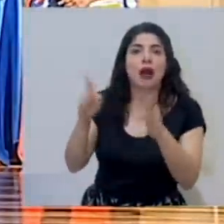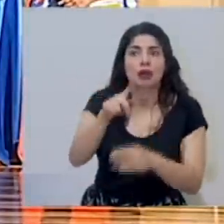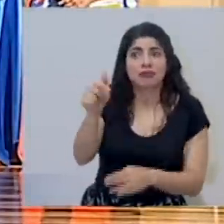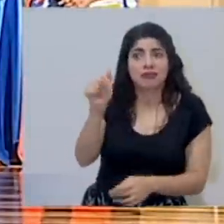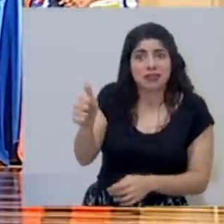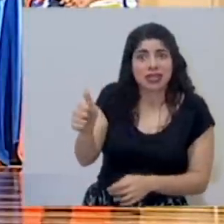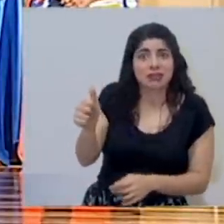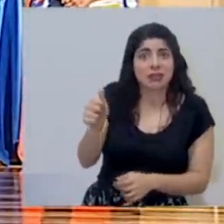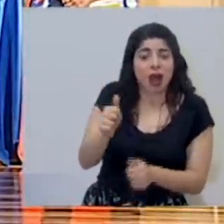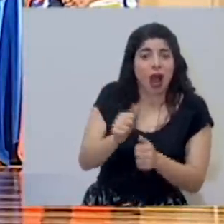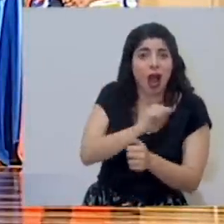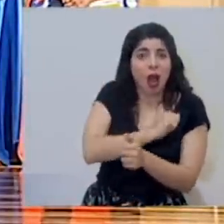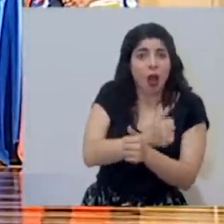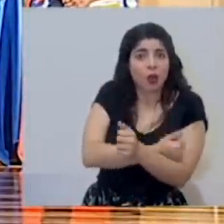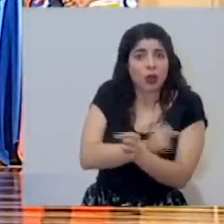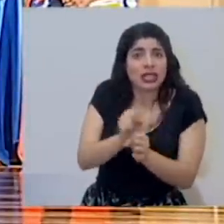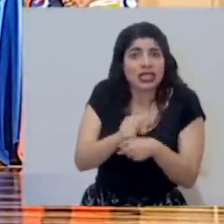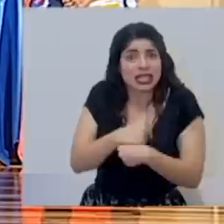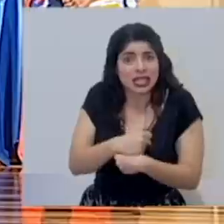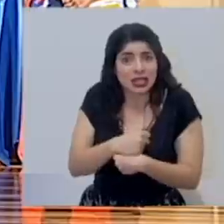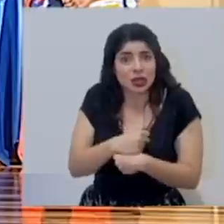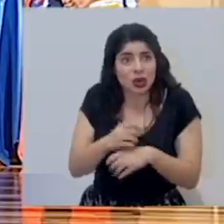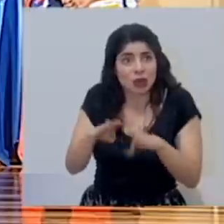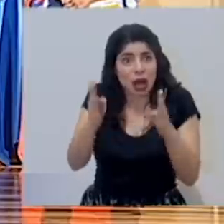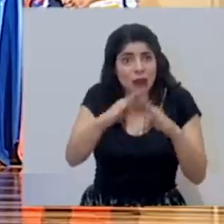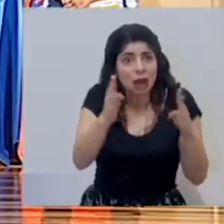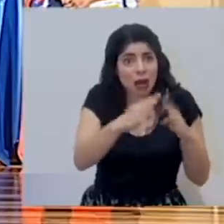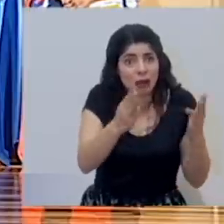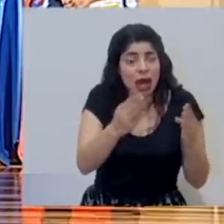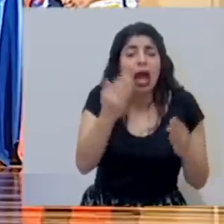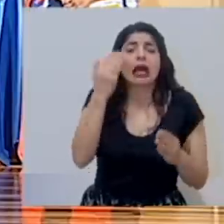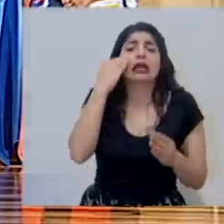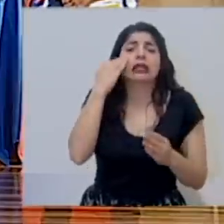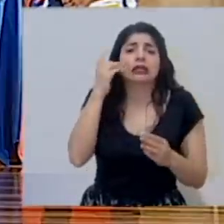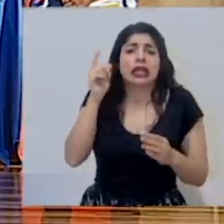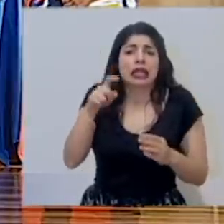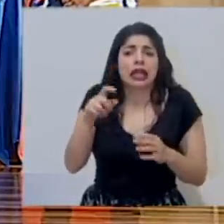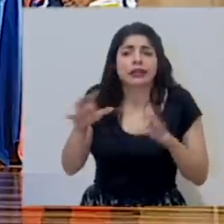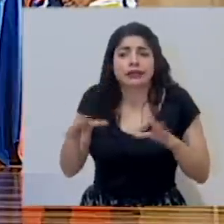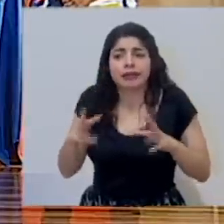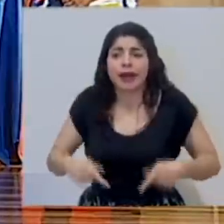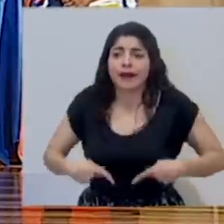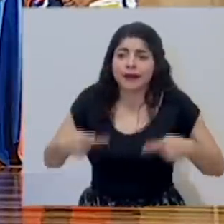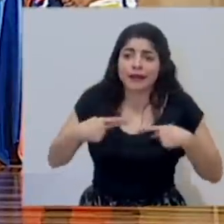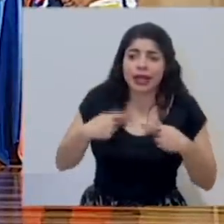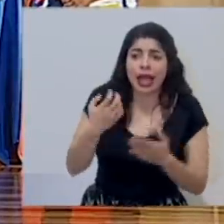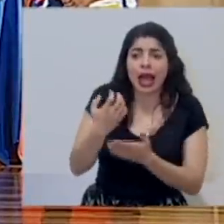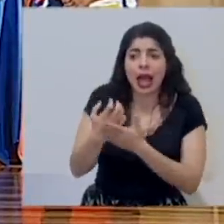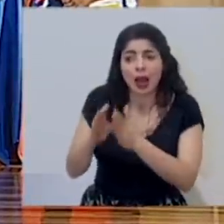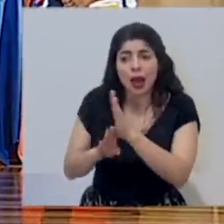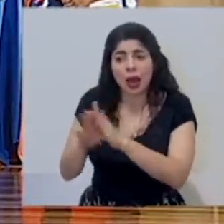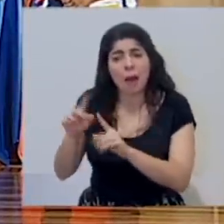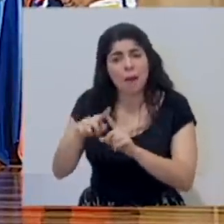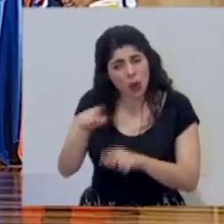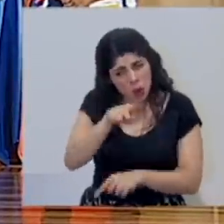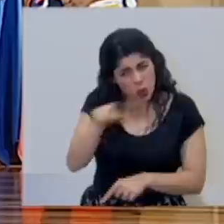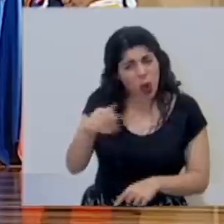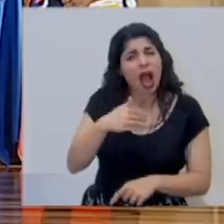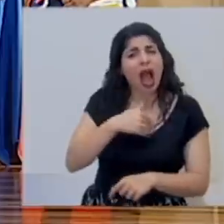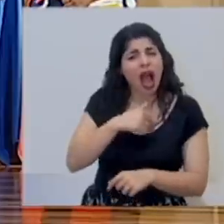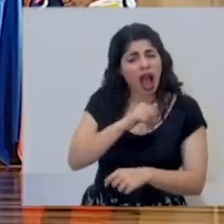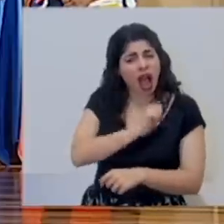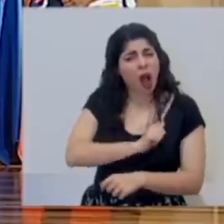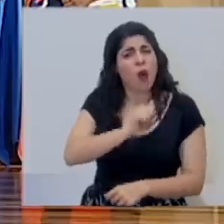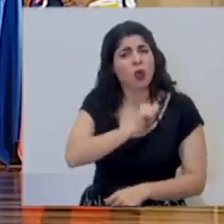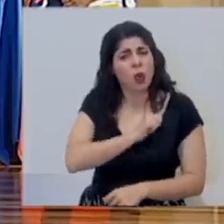como autoridades han realizado aunque se ocupa seguir la línea de vida y reactivación económica ustedes tienen la potestad de hacer